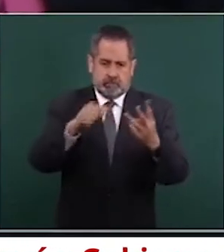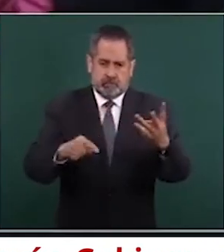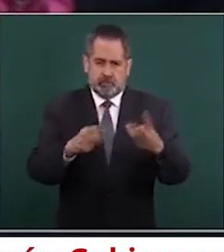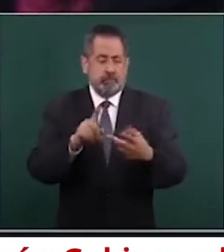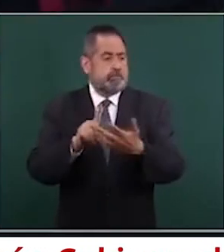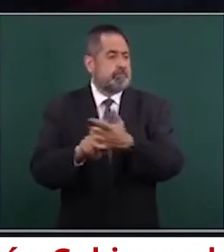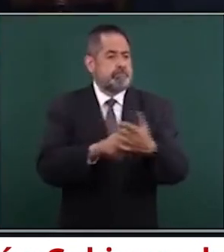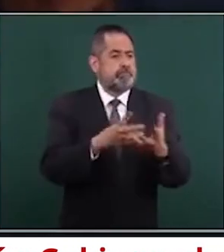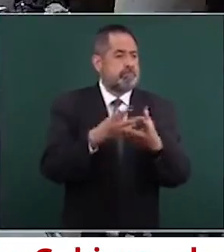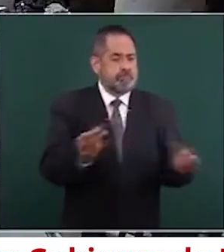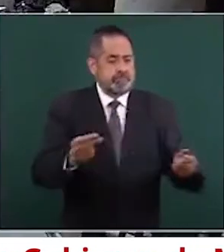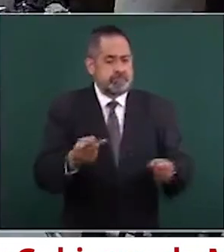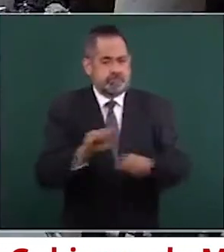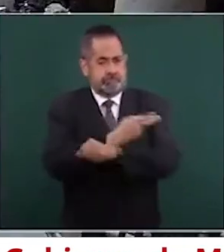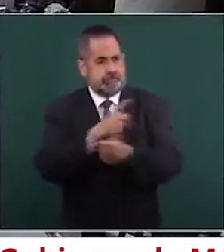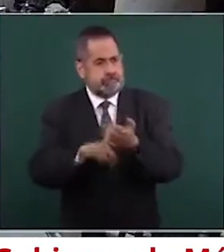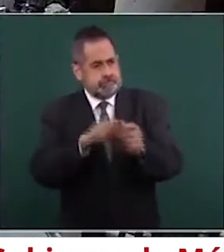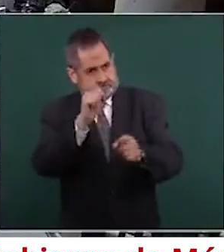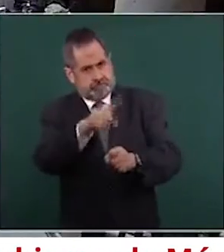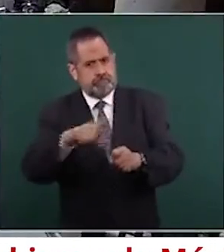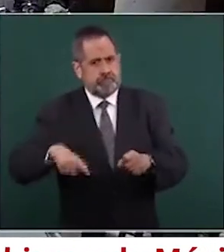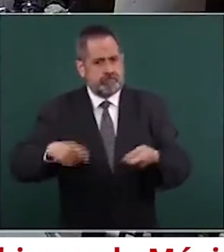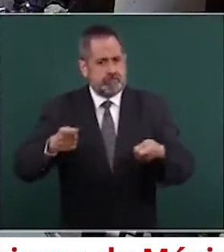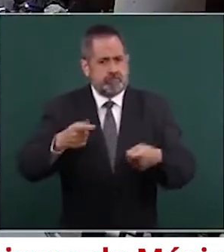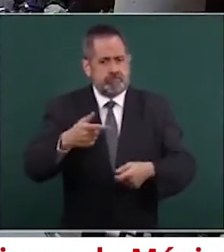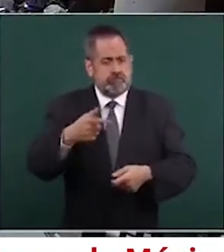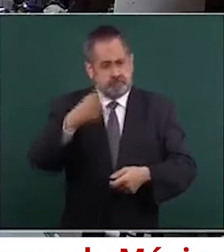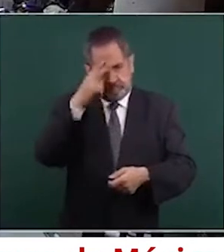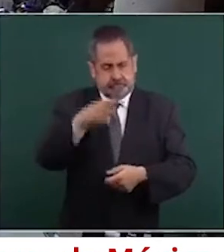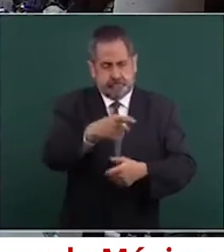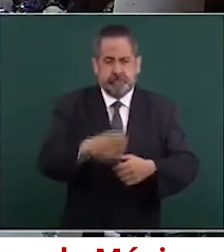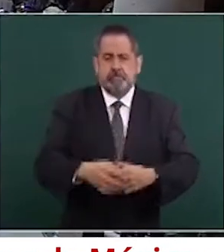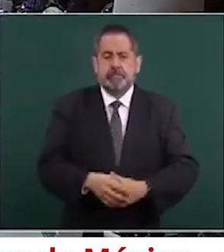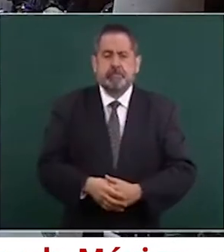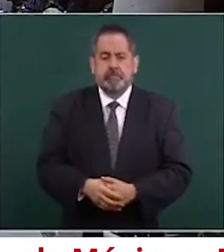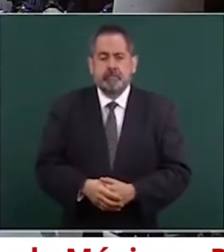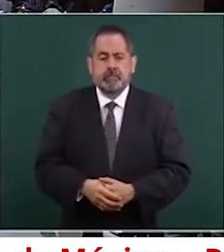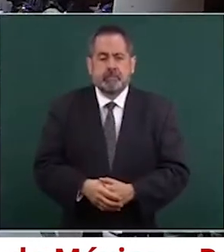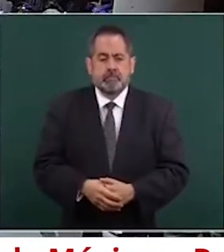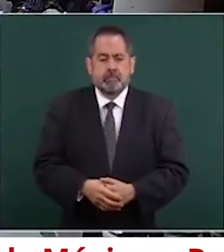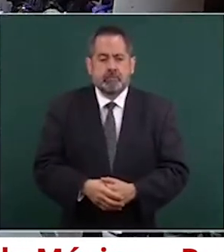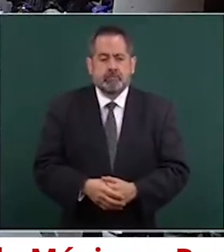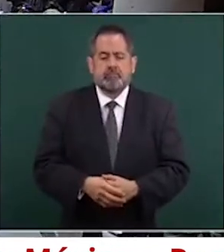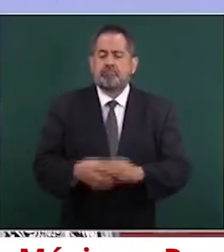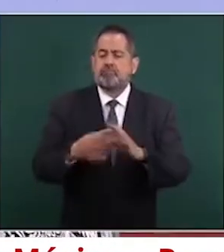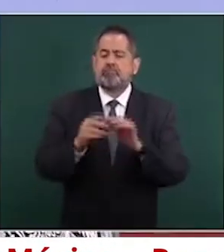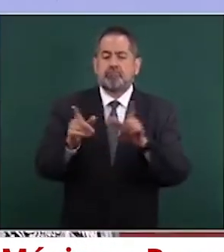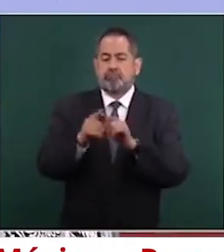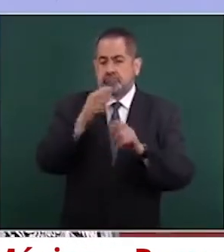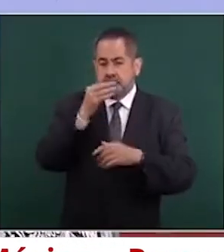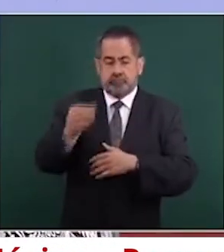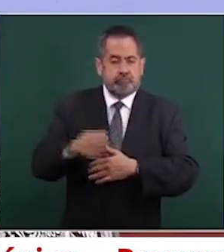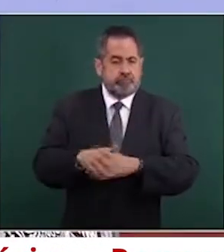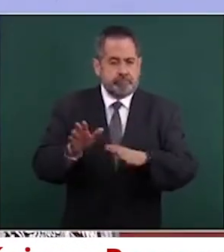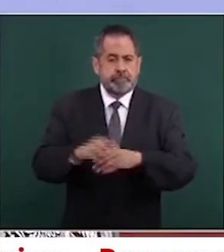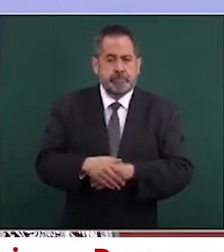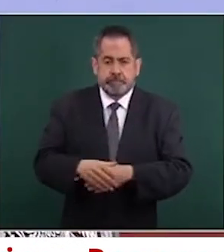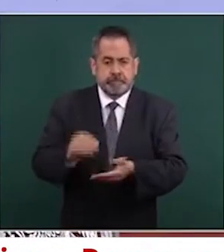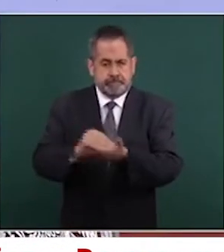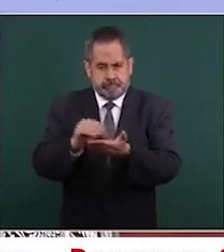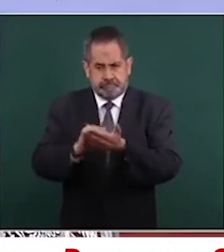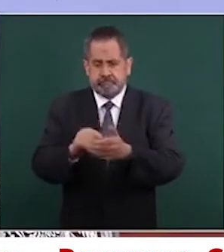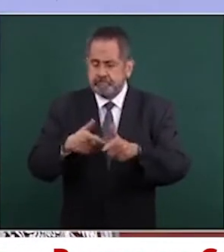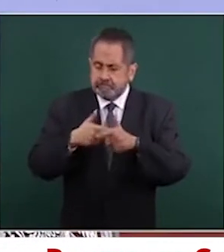ya bajo su administración. Gracias, presidente. Pues nada más decir que se va a continuar con la